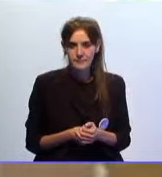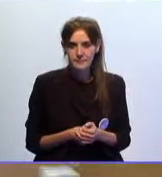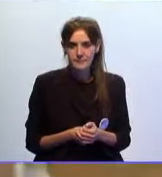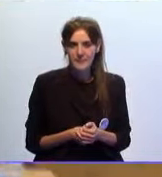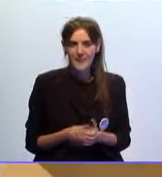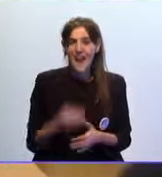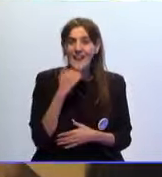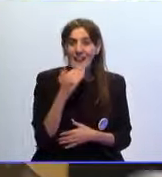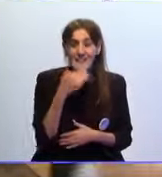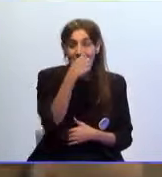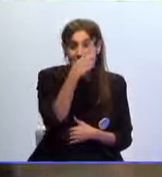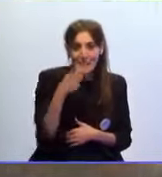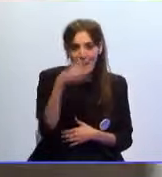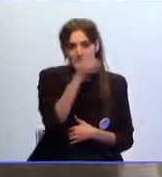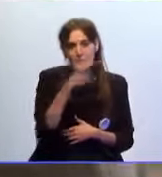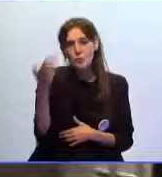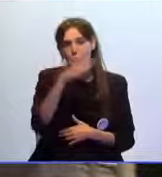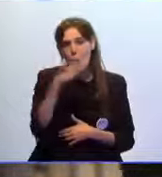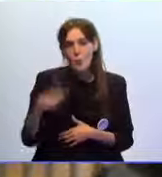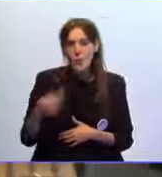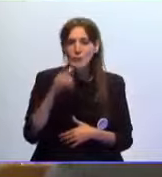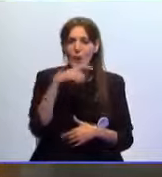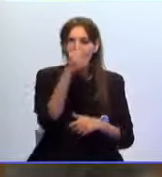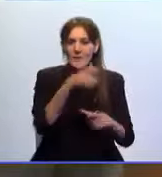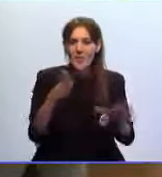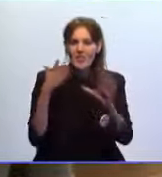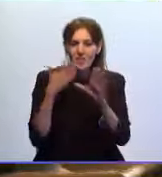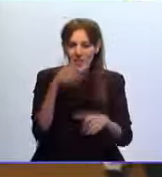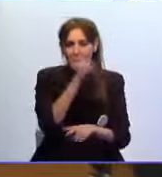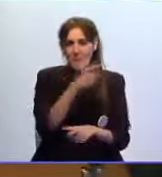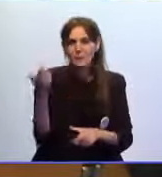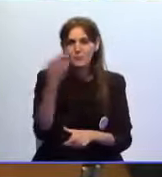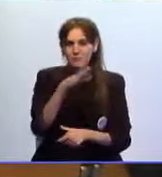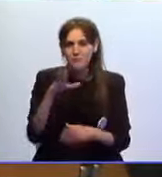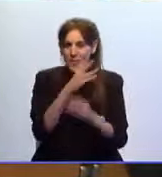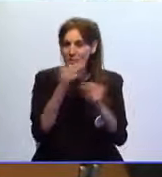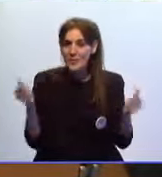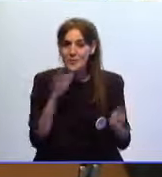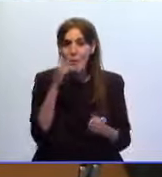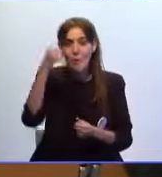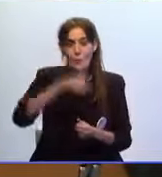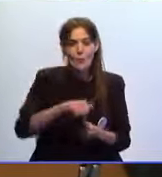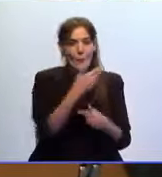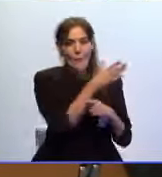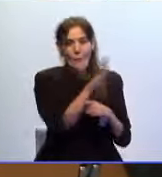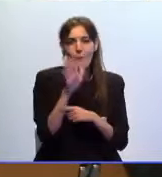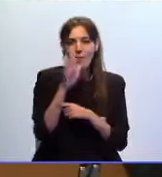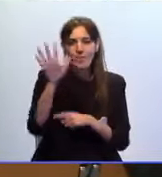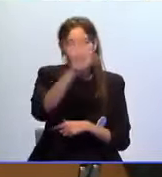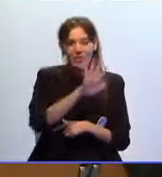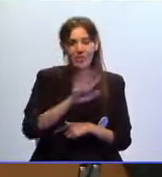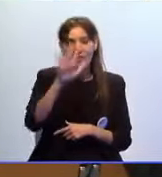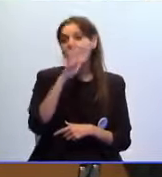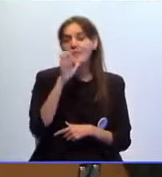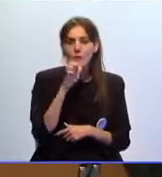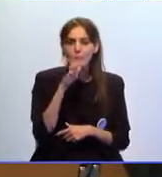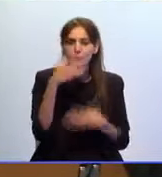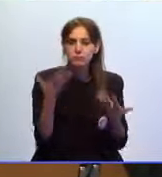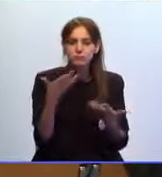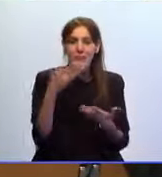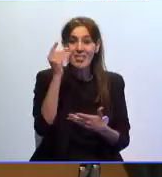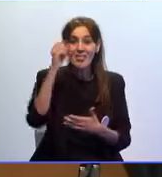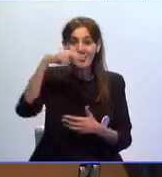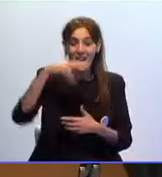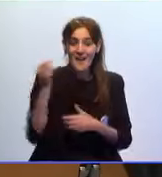Casi 100 muertos y decenas de desaparecidos son los datos que a esta hora nos muestran la dimensión de la tragedia que está dejando la